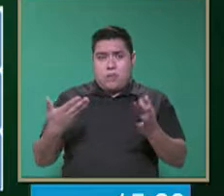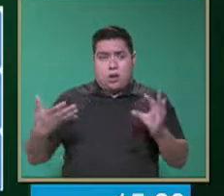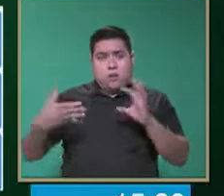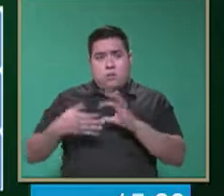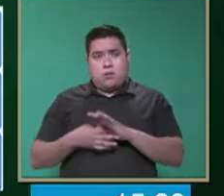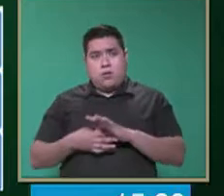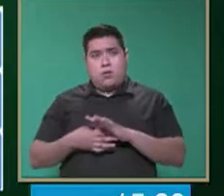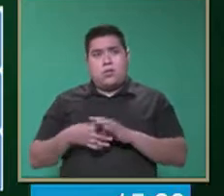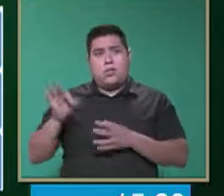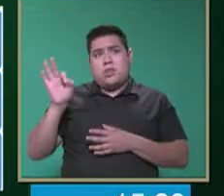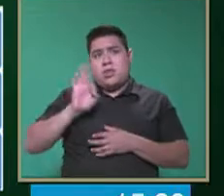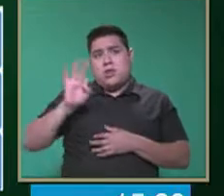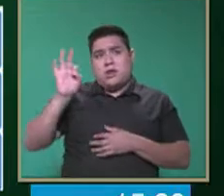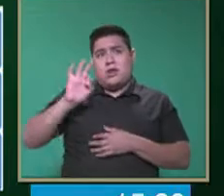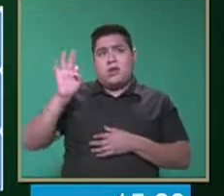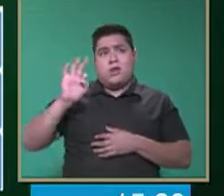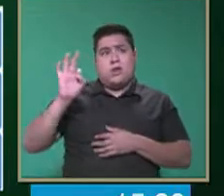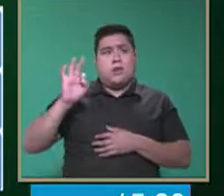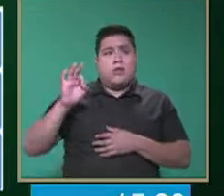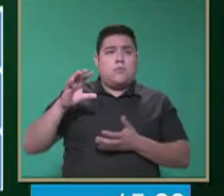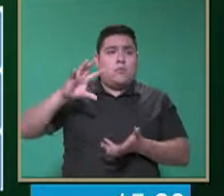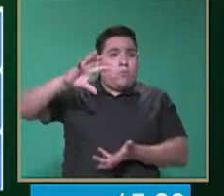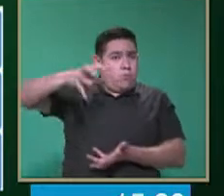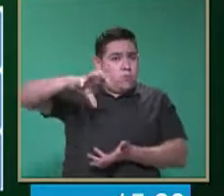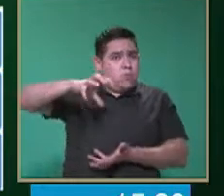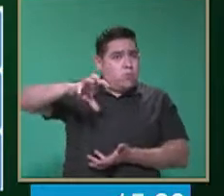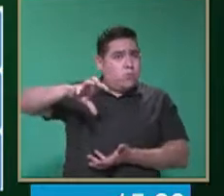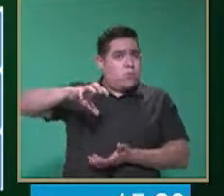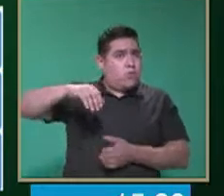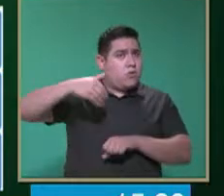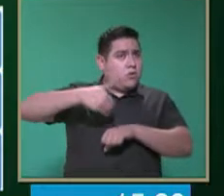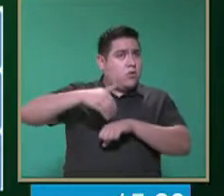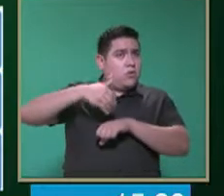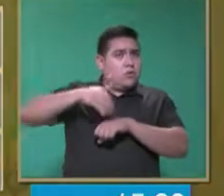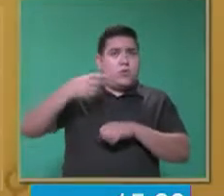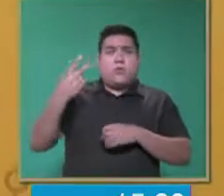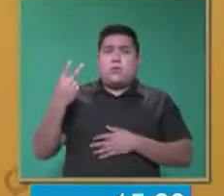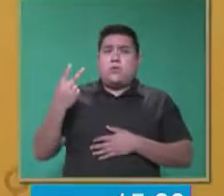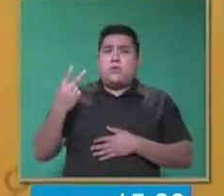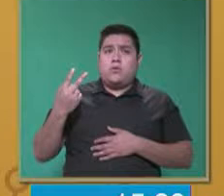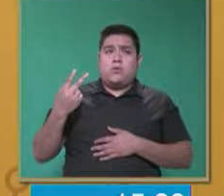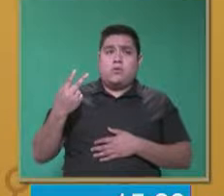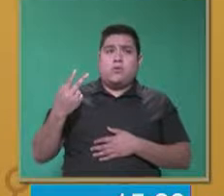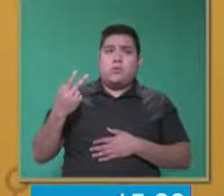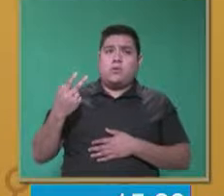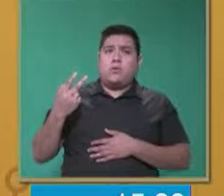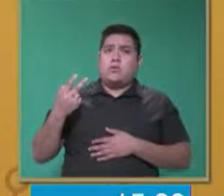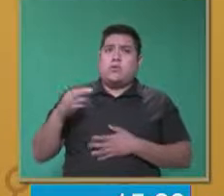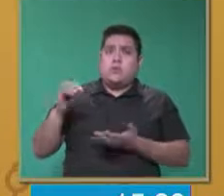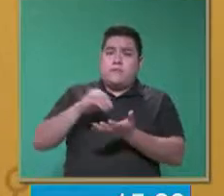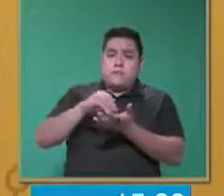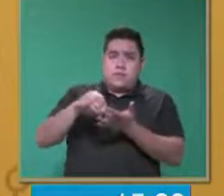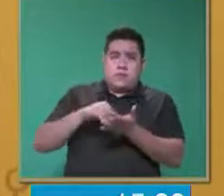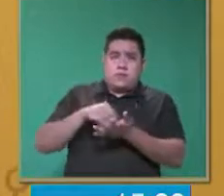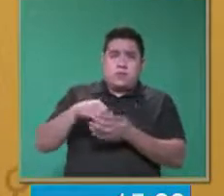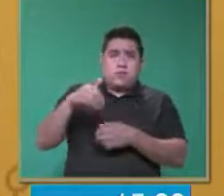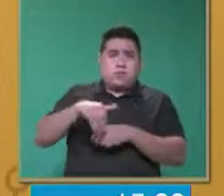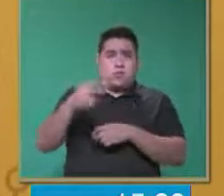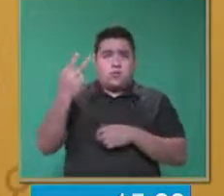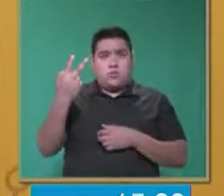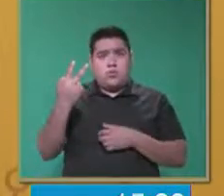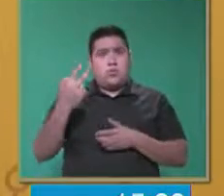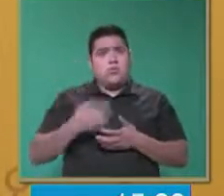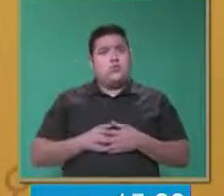Quizás podemos poner algún bote con el número 2 y todas, unas fichitas con números 2